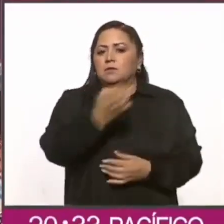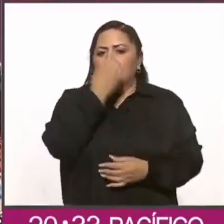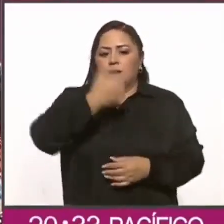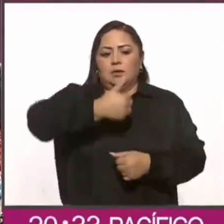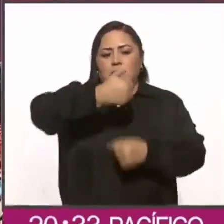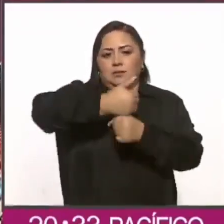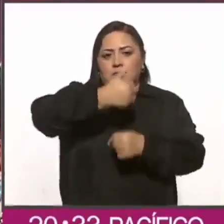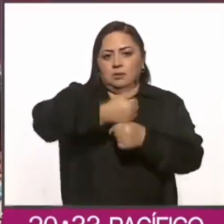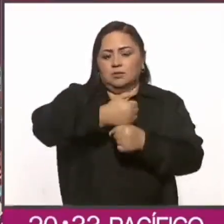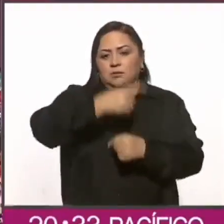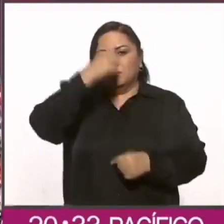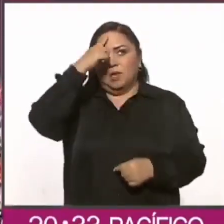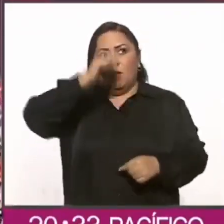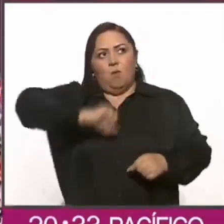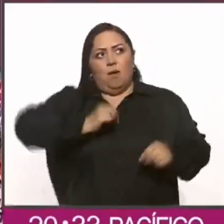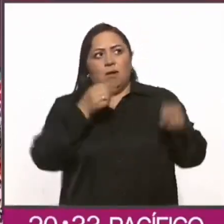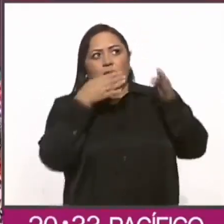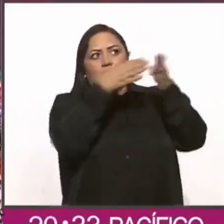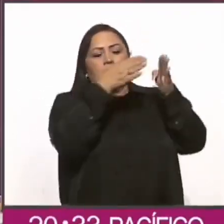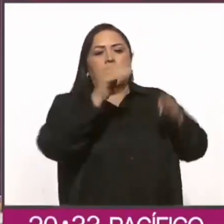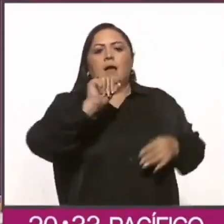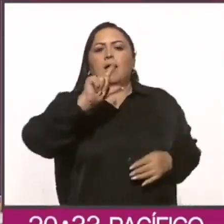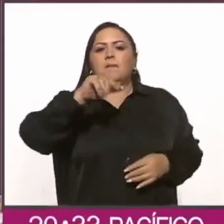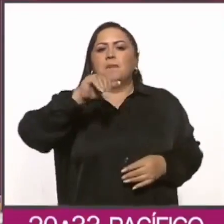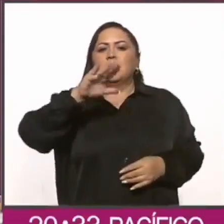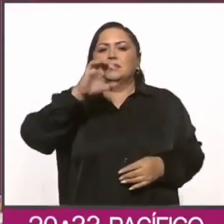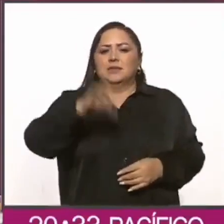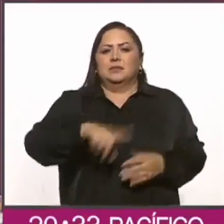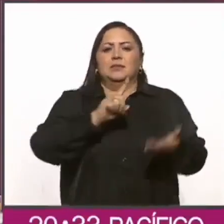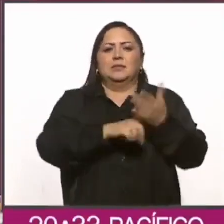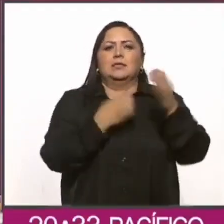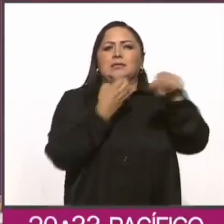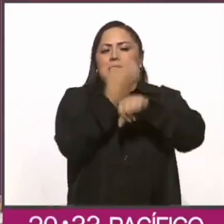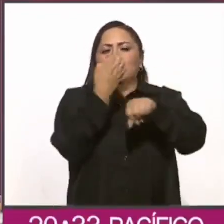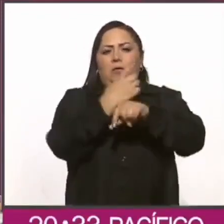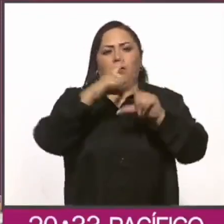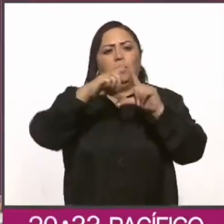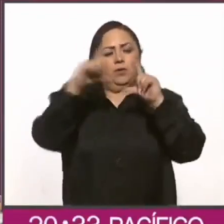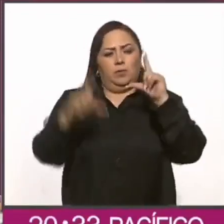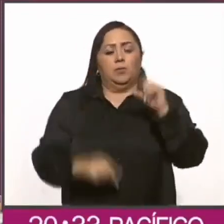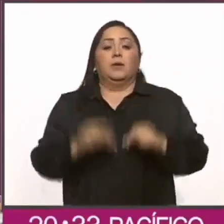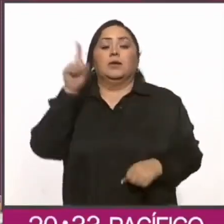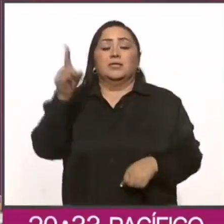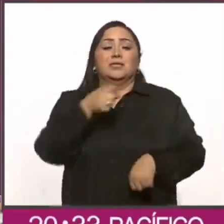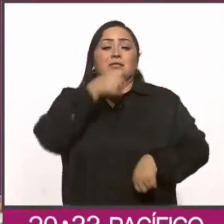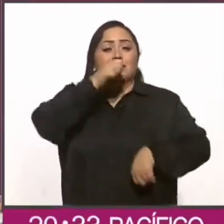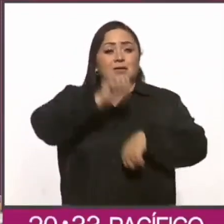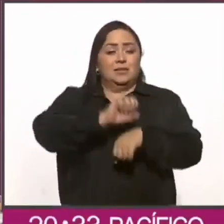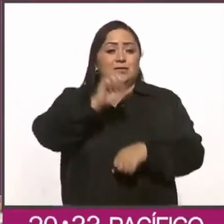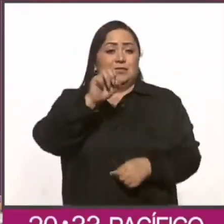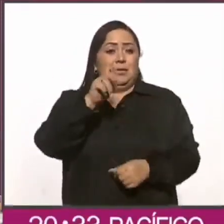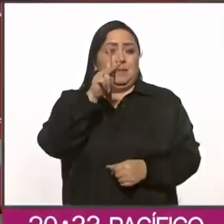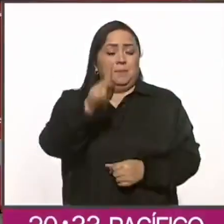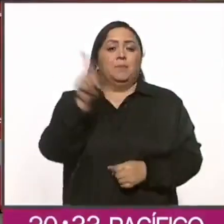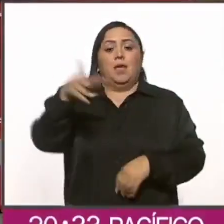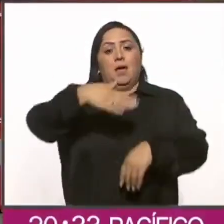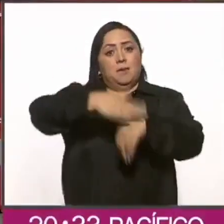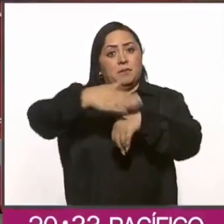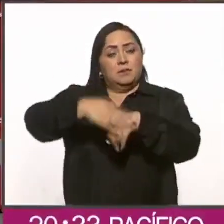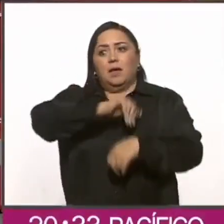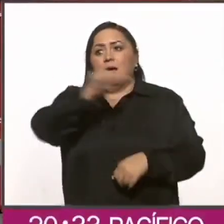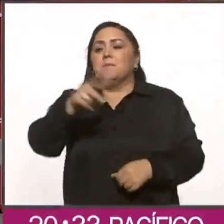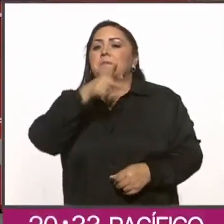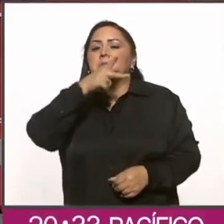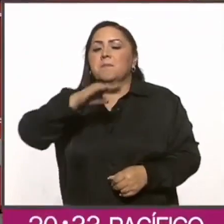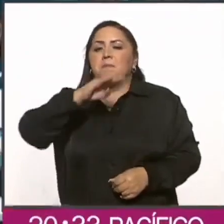primaria en los almacenes de los estados de la República. La Secretaría de Educación alertó a los